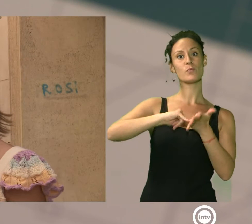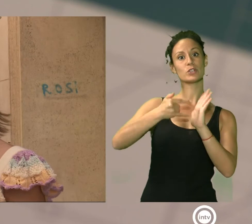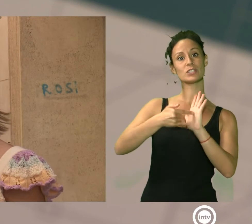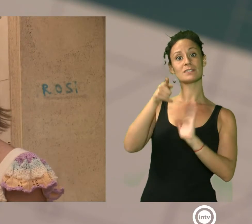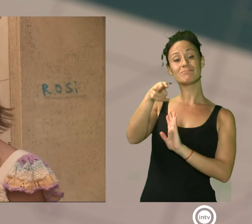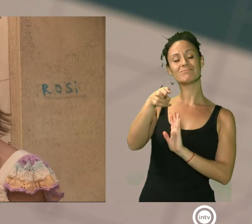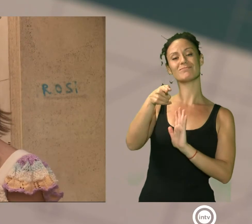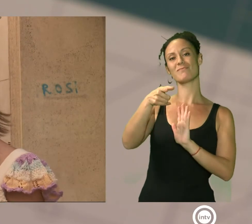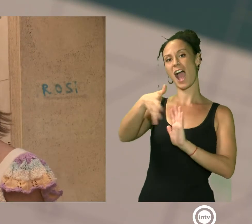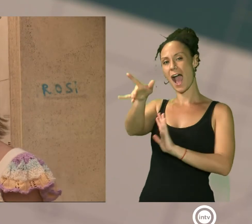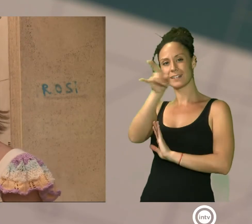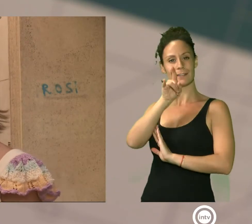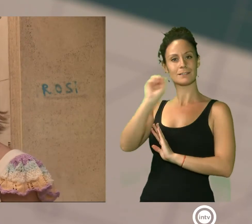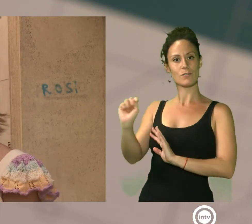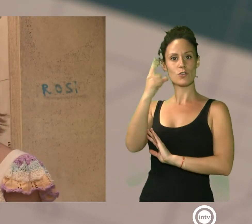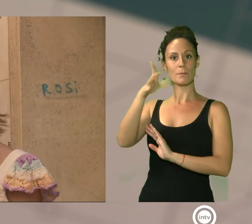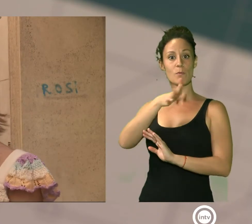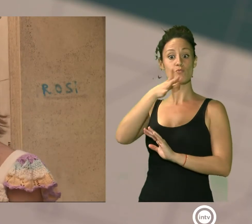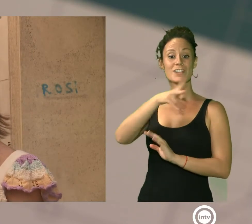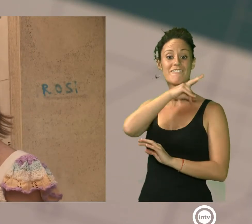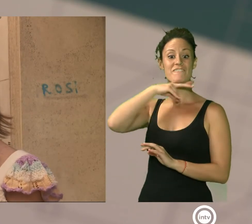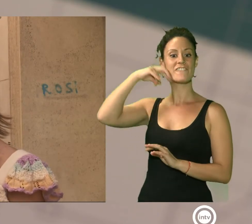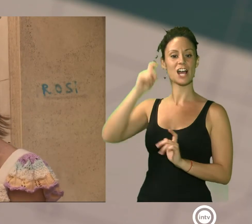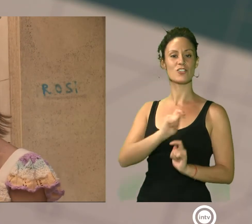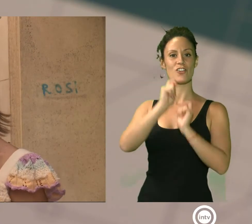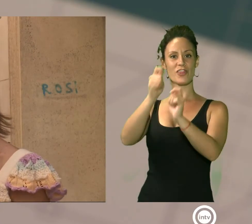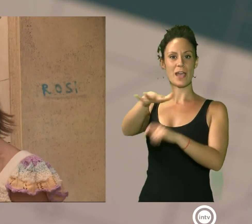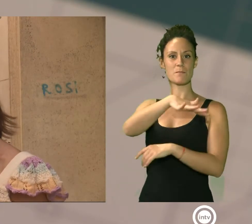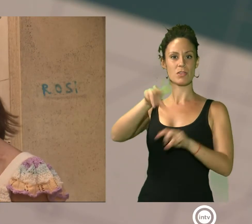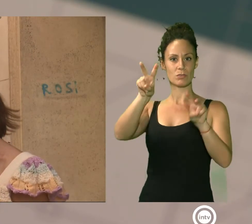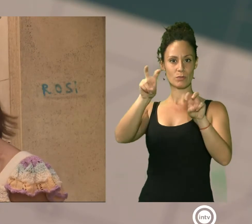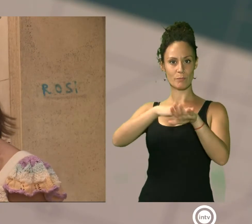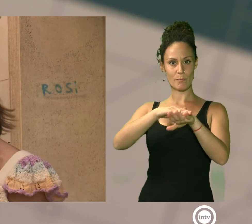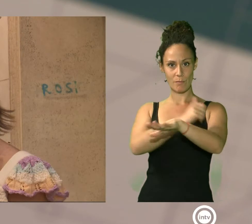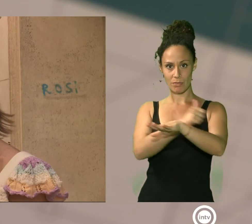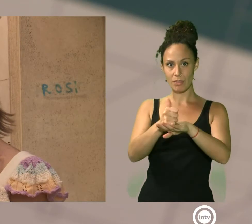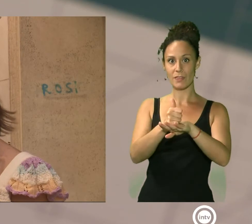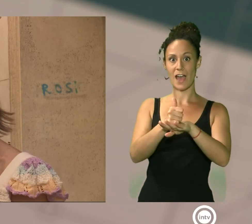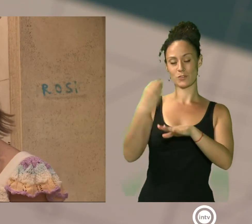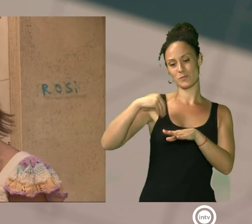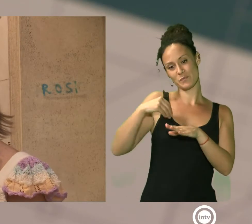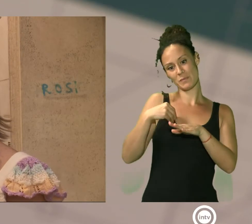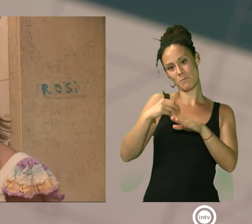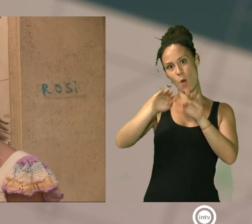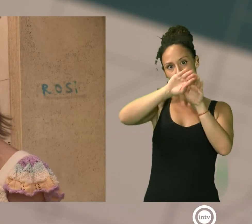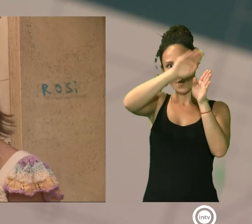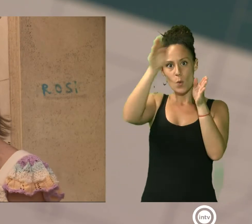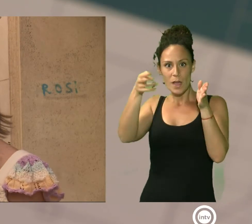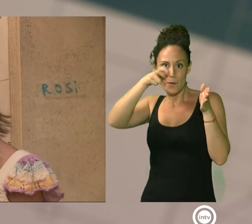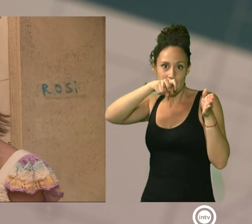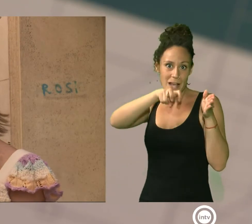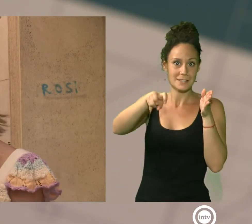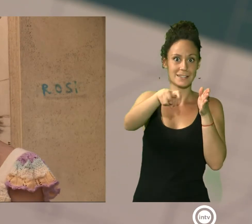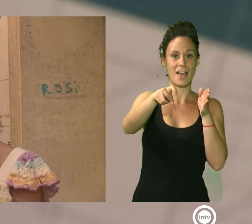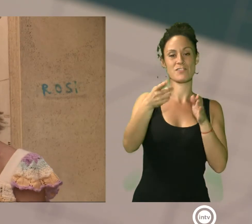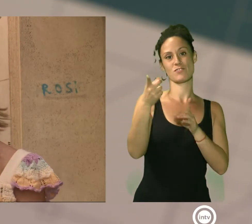poner en valor un nuevo espacio para el ciudadano. Se trata de ese nuevo pasadizo, que se abre ese nuevo arco, que va a